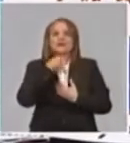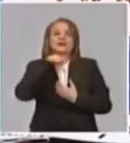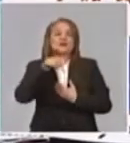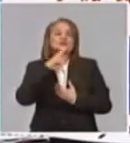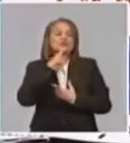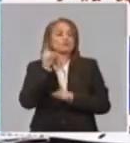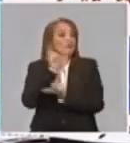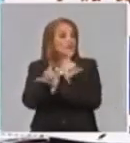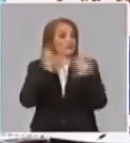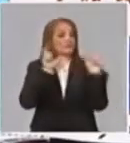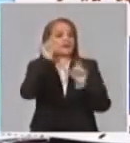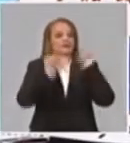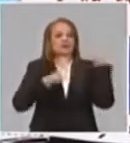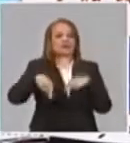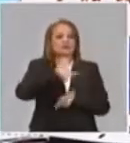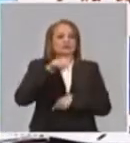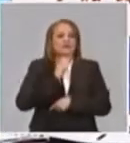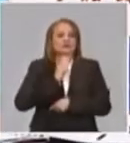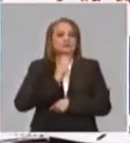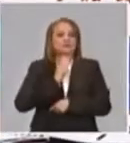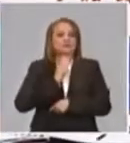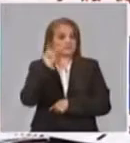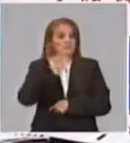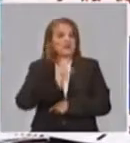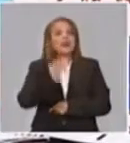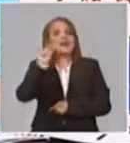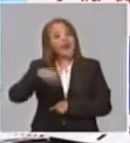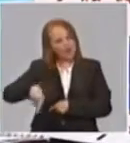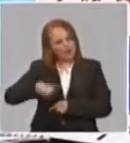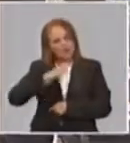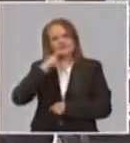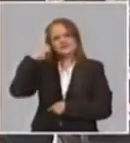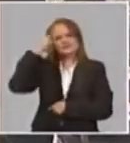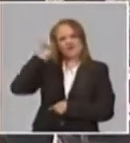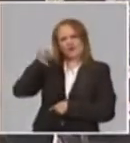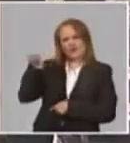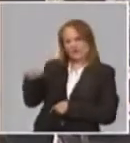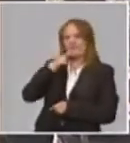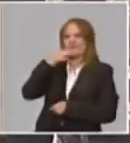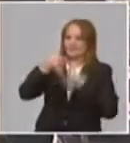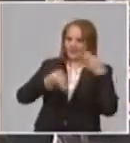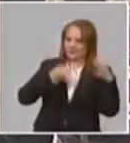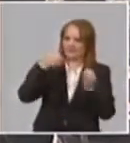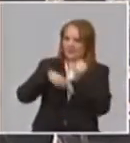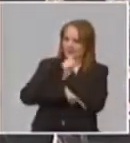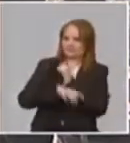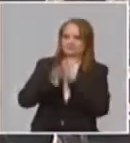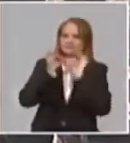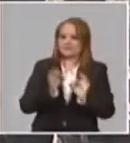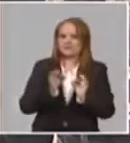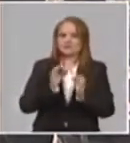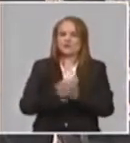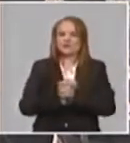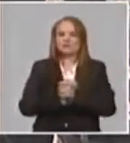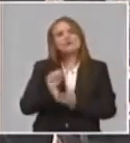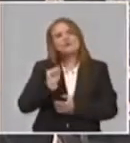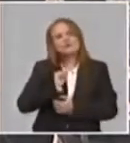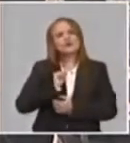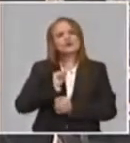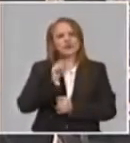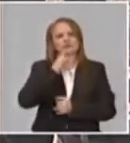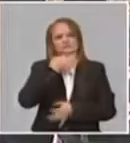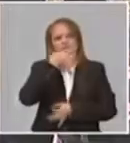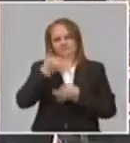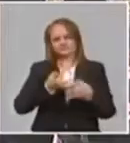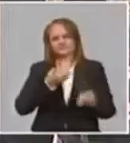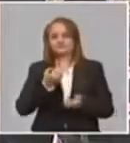eso tiene un impacto. Por supuesto, aquí está el psicólogo que va a explicarlo. A Alexis, pero bueno, quería decir. Entonces, ¿qué